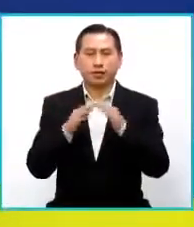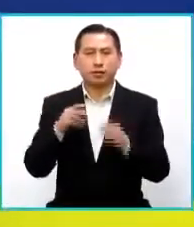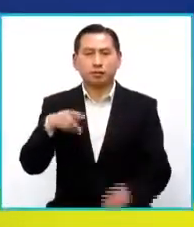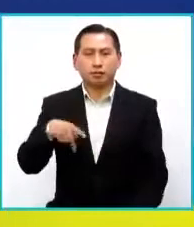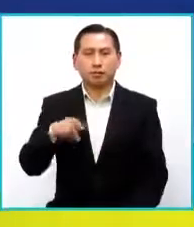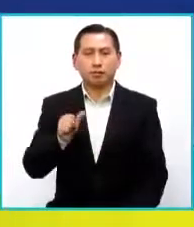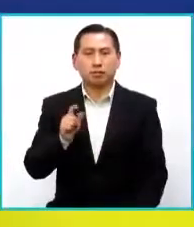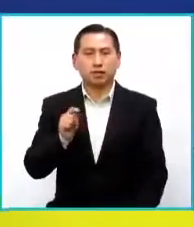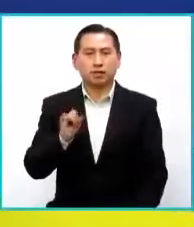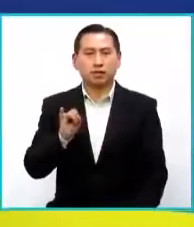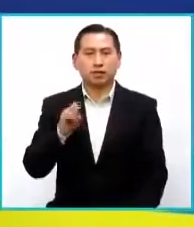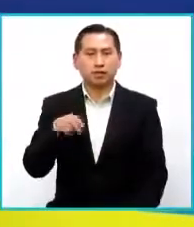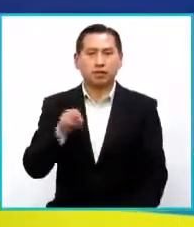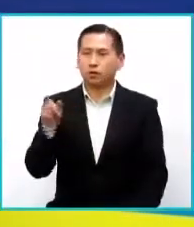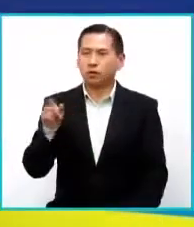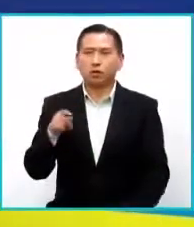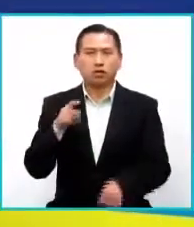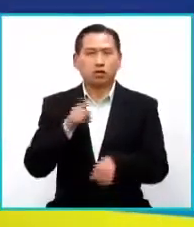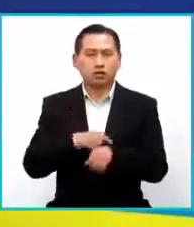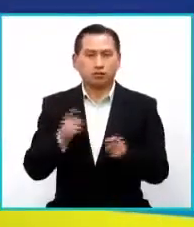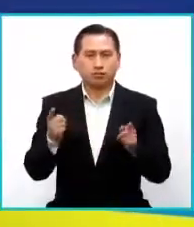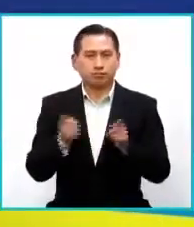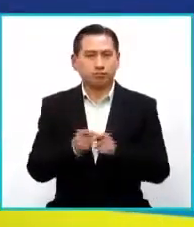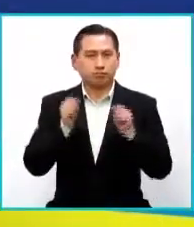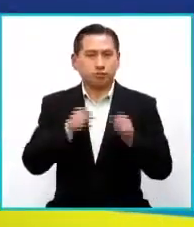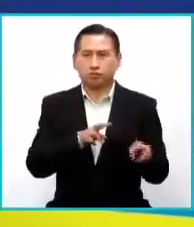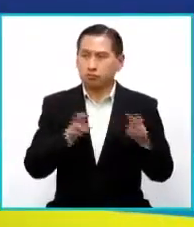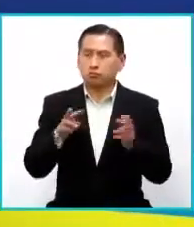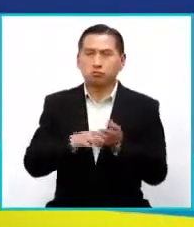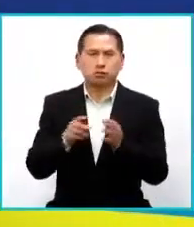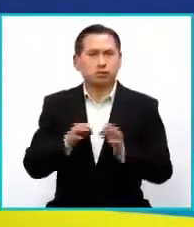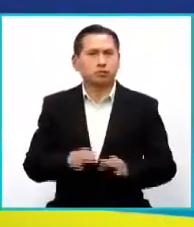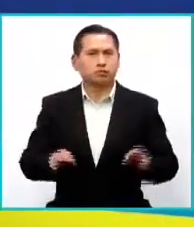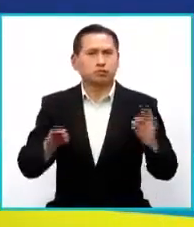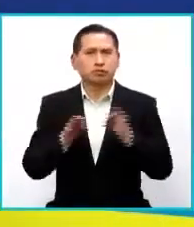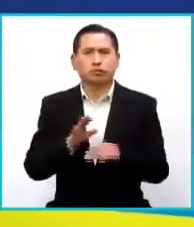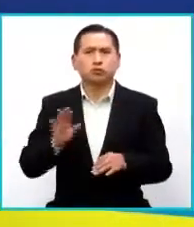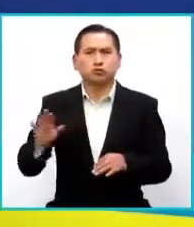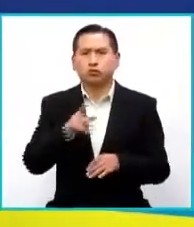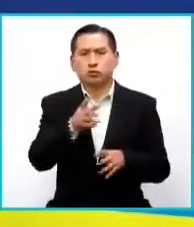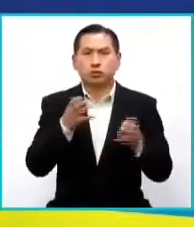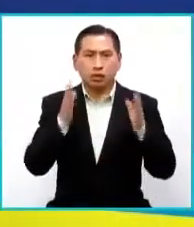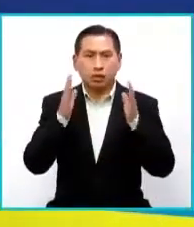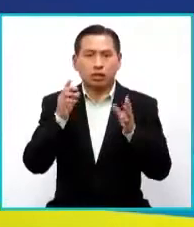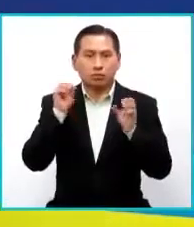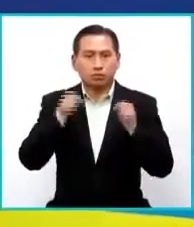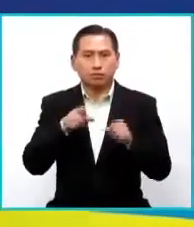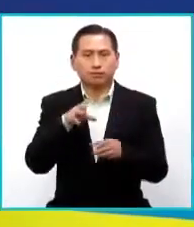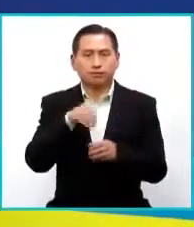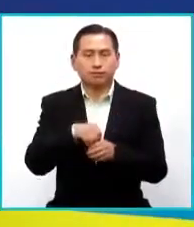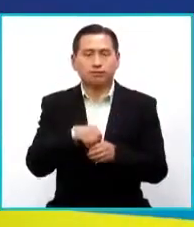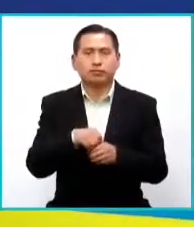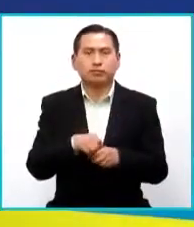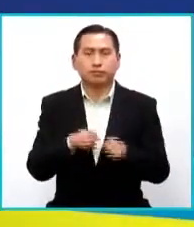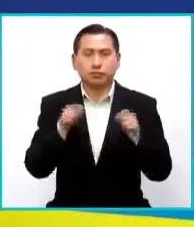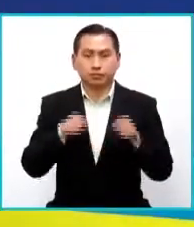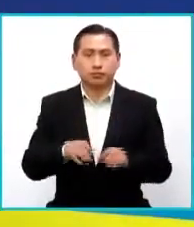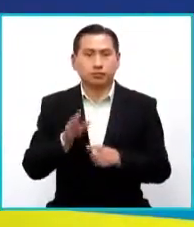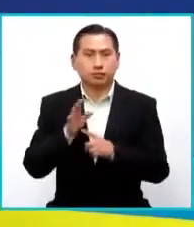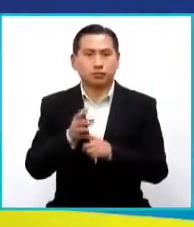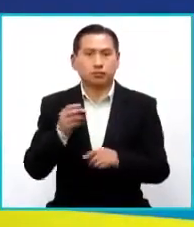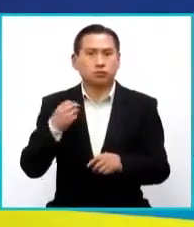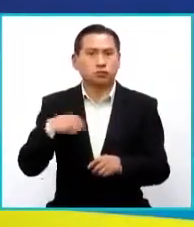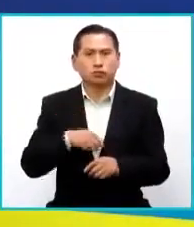Recuerden que es por un espacio de tiempo determinado, así que es súper importante para las personas interesadas que puedan hacerlo. Desde acá también